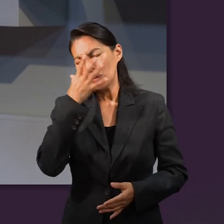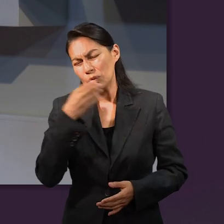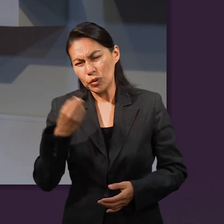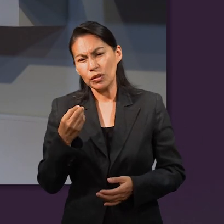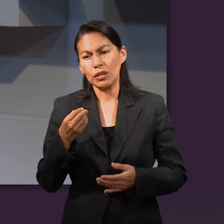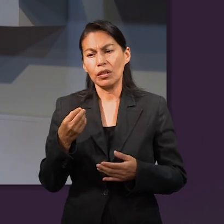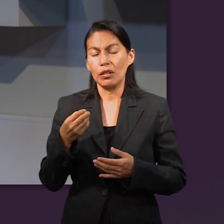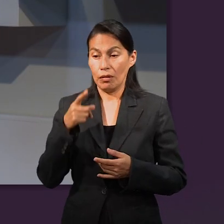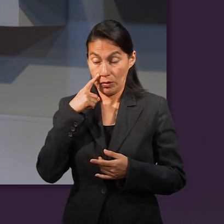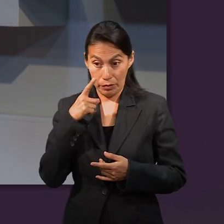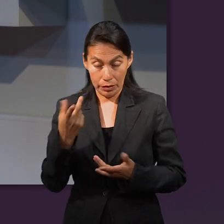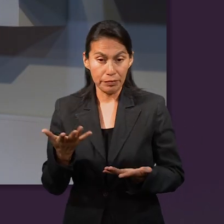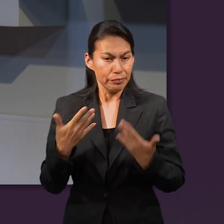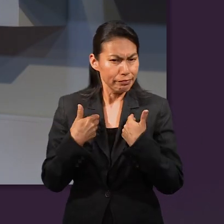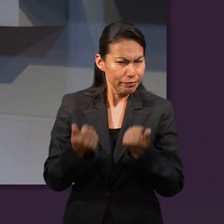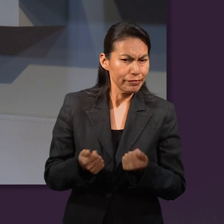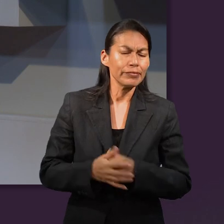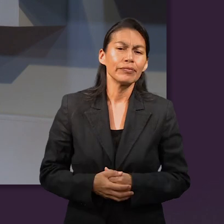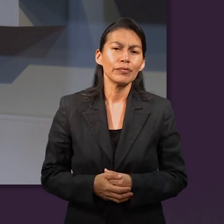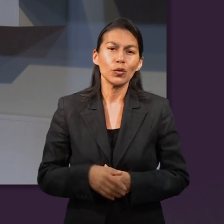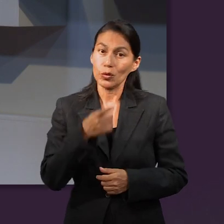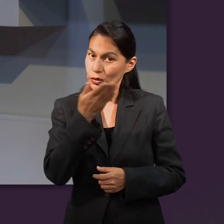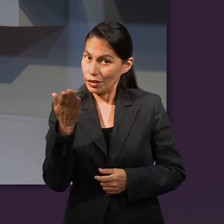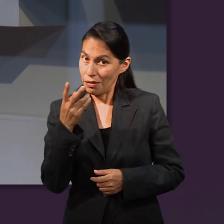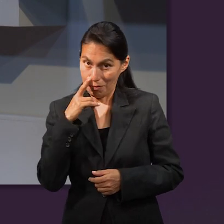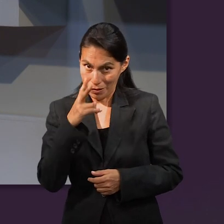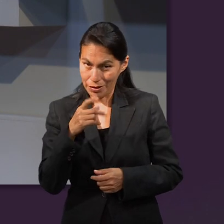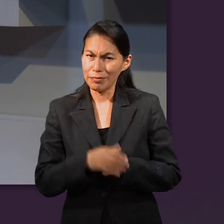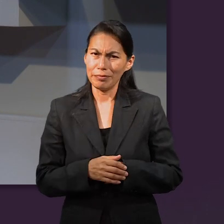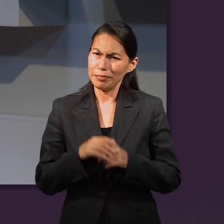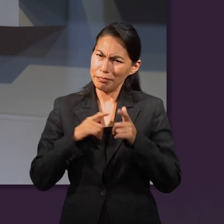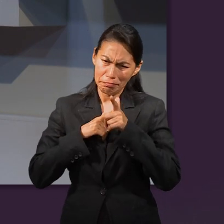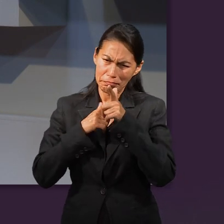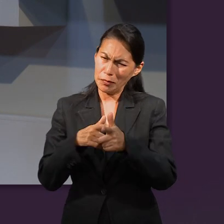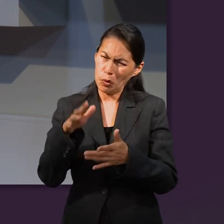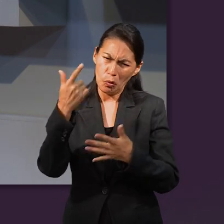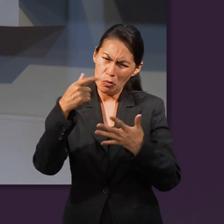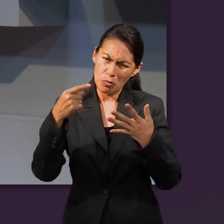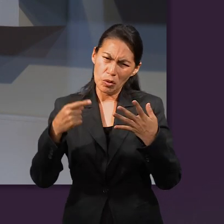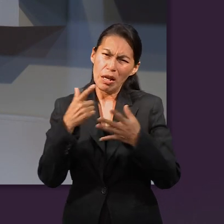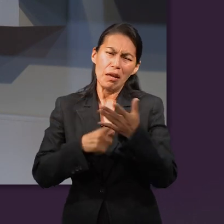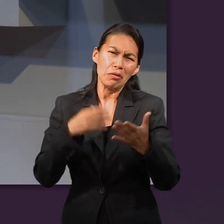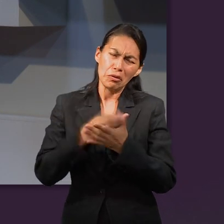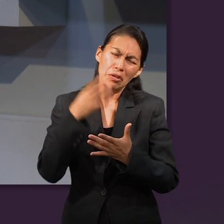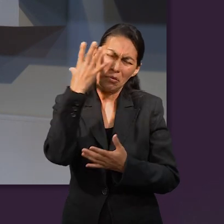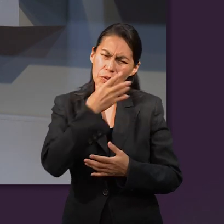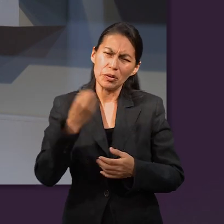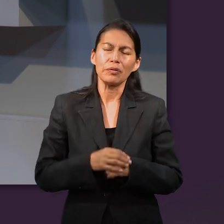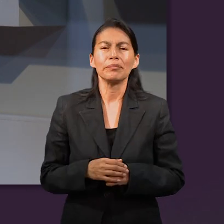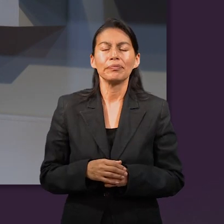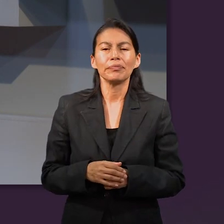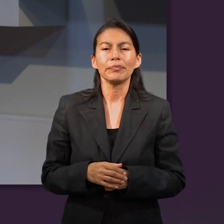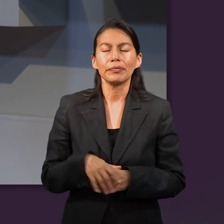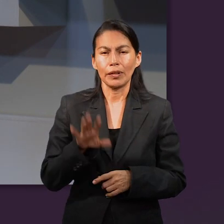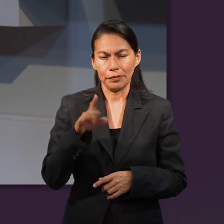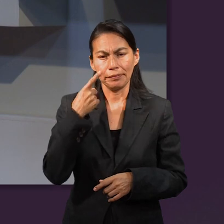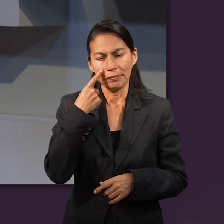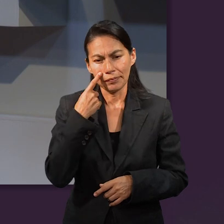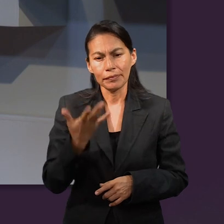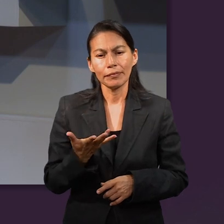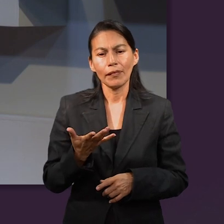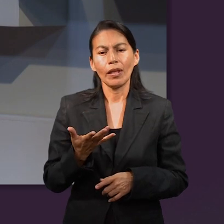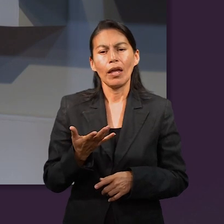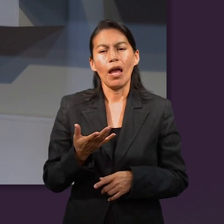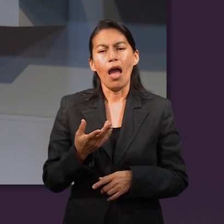protagonizar una historia muy bonita que veremos más adelante. Ustedes no deben de dejar de ver los episodios que van a venir a continuación. Pero